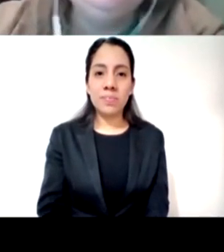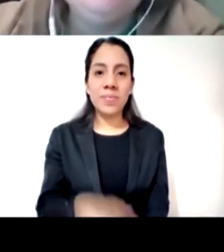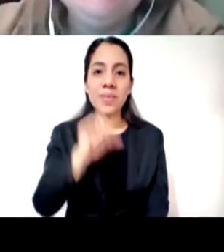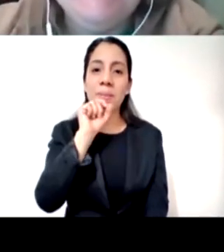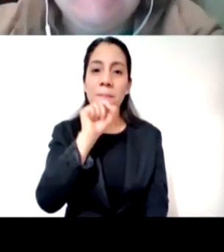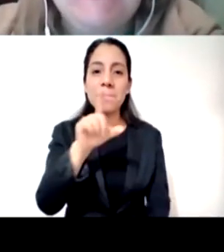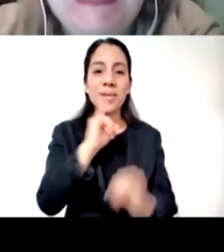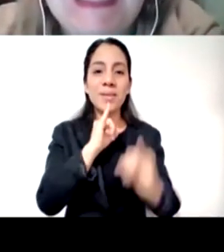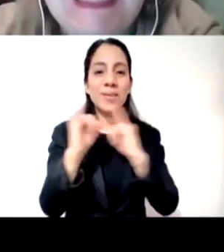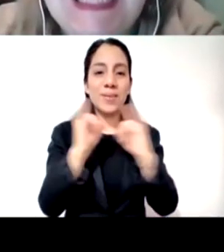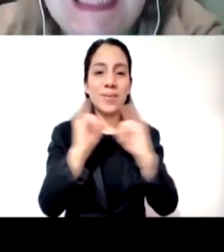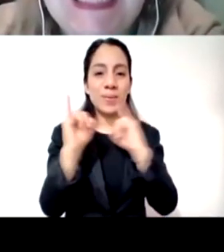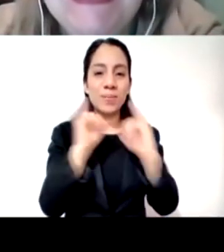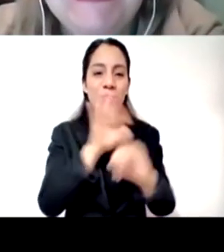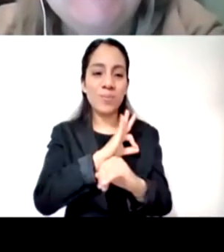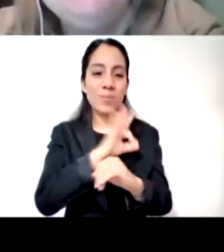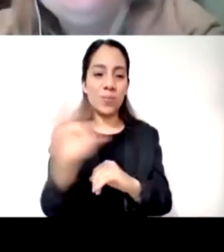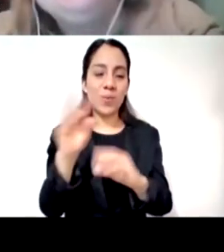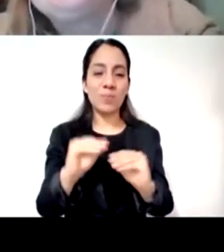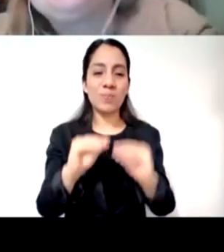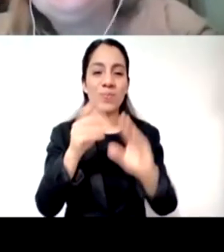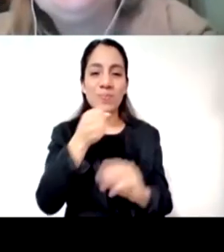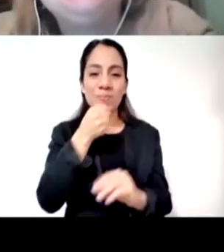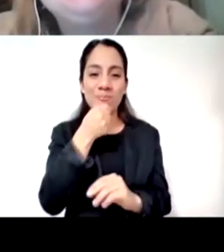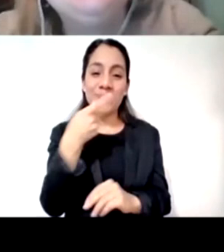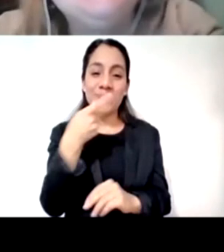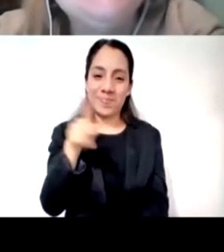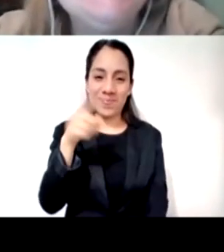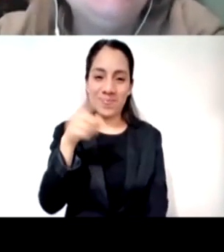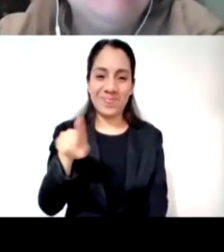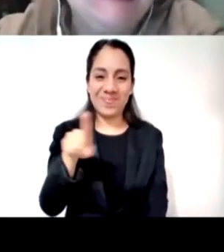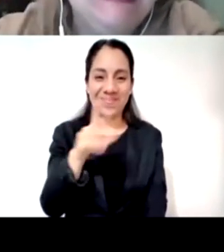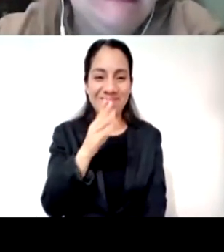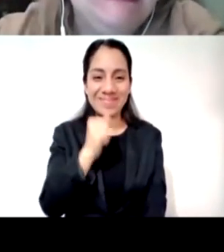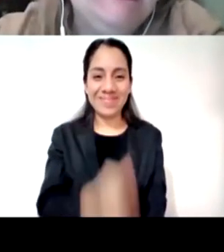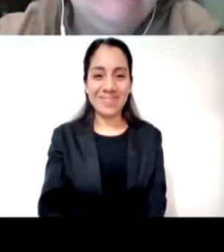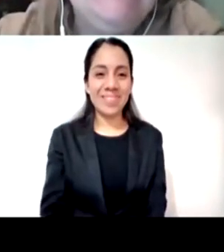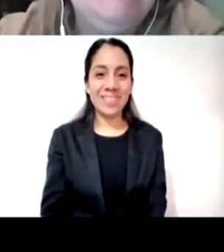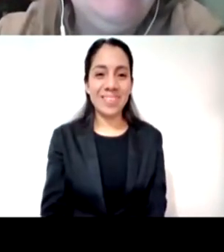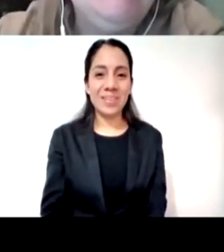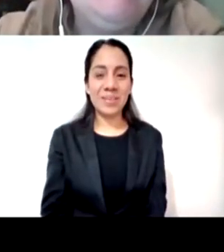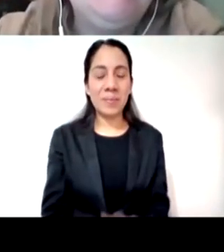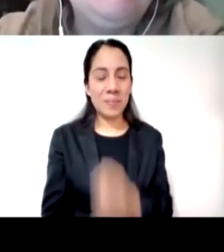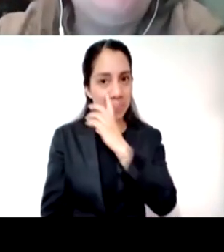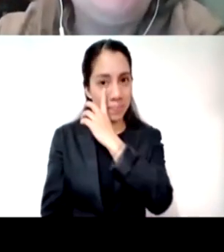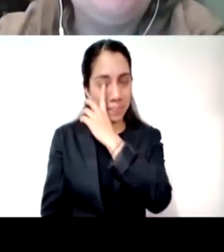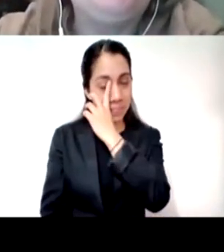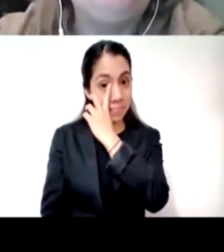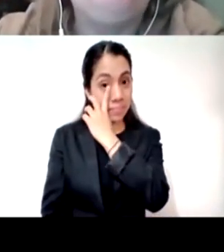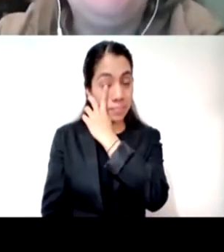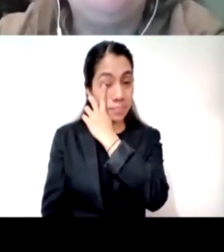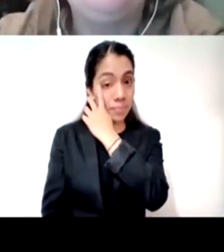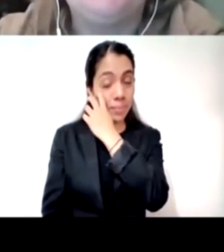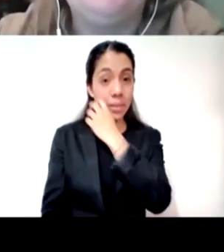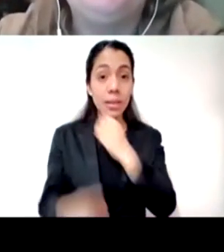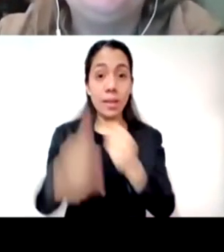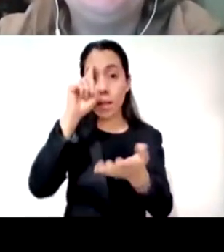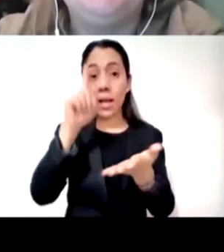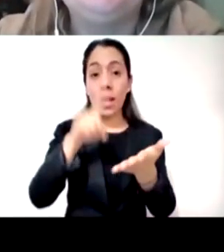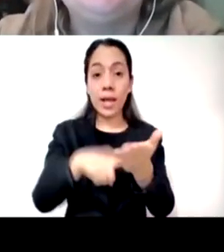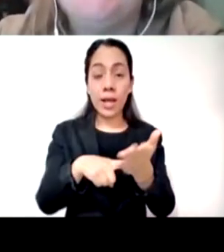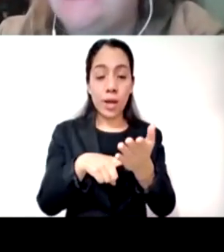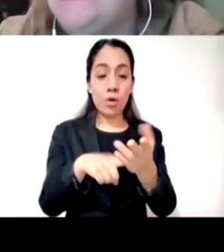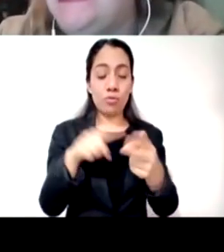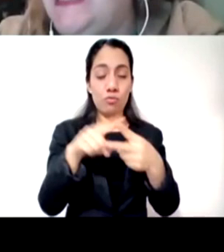micrófono pero ya si no lo necesitan son una maravilla mundial creo que dos palabras que yo